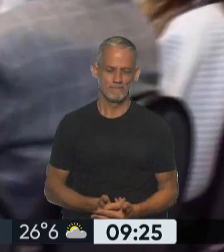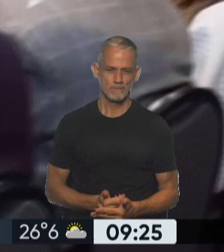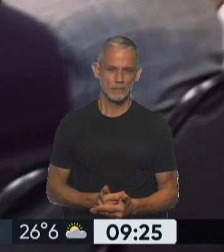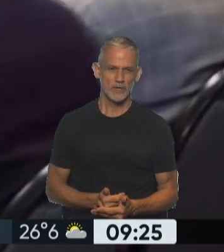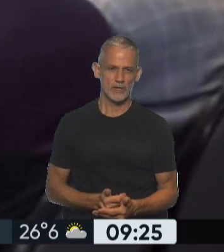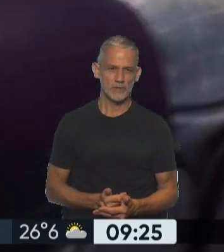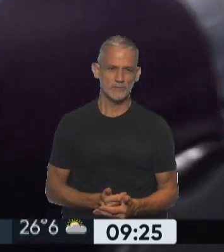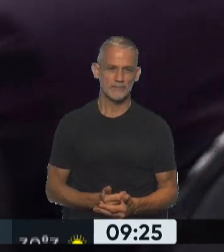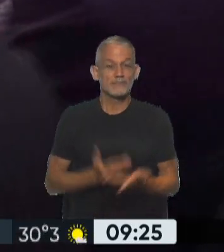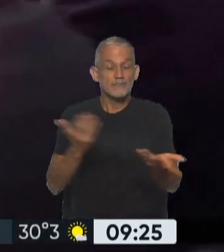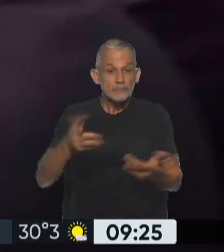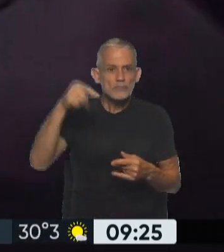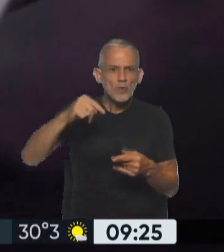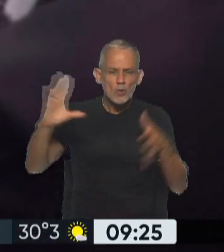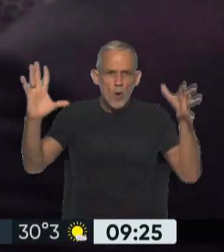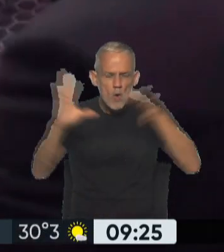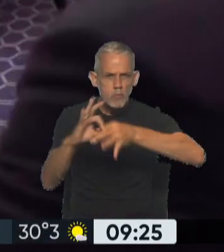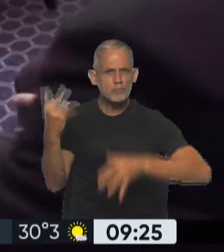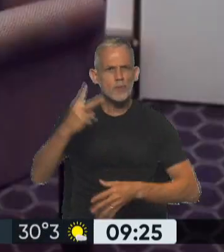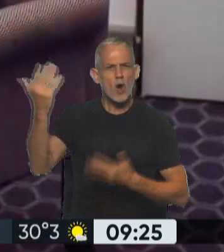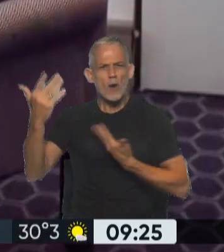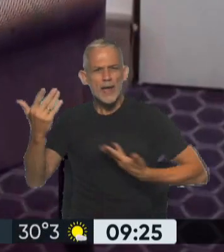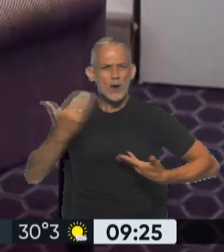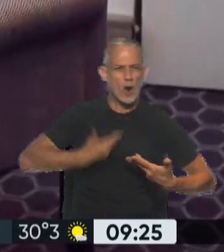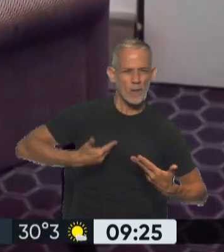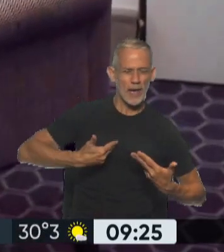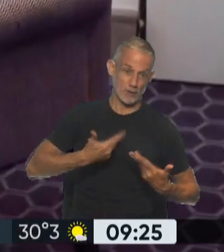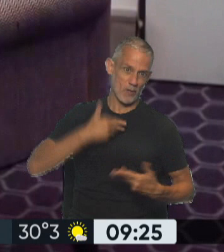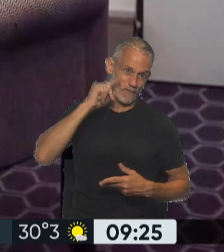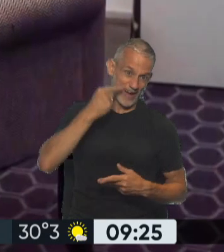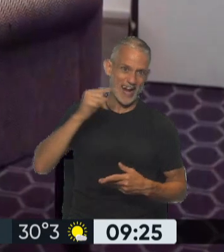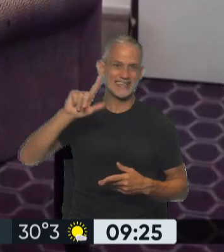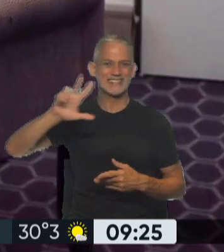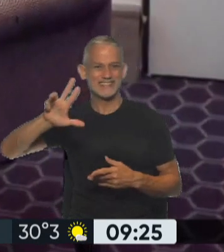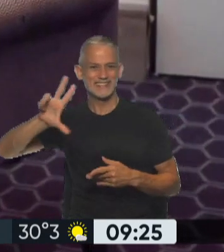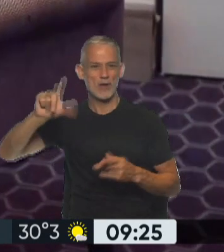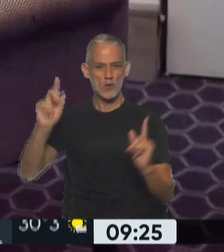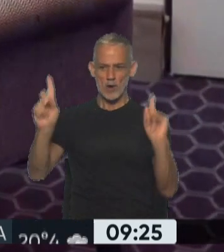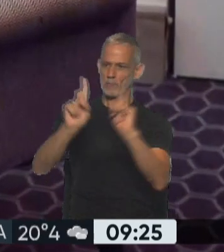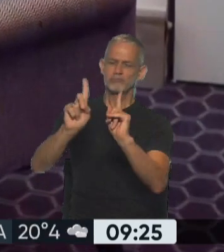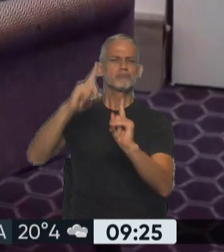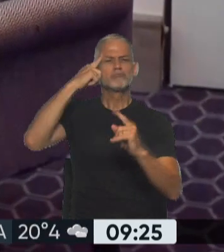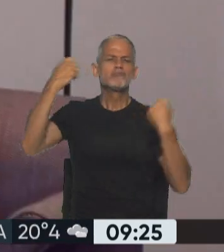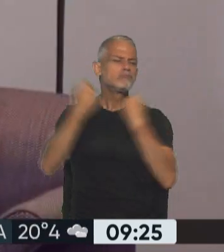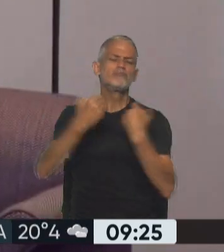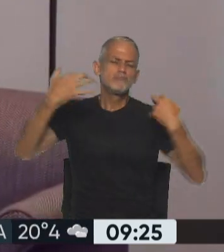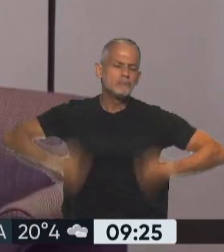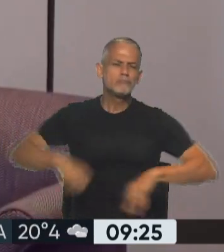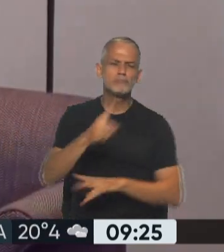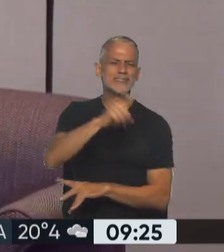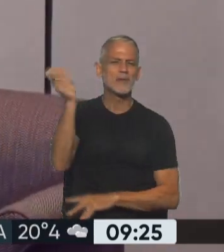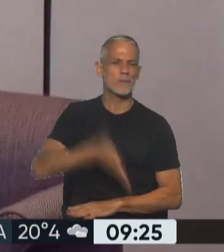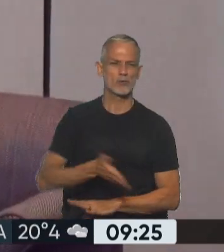Hoy, la sintonía entre ambos gobiernos, encabezadas por Alberto Fernández y Lula da Silva, es total y la integración